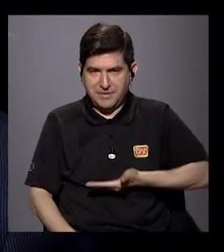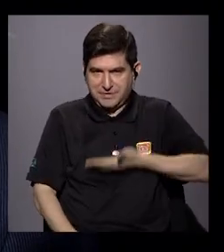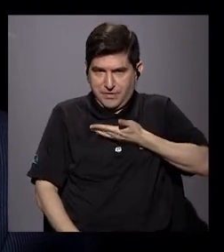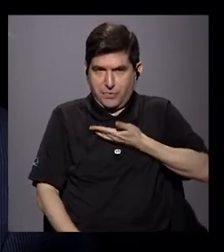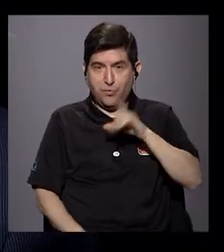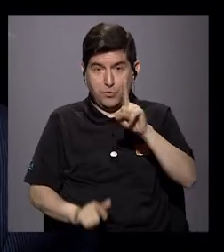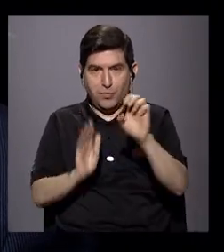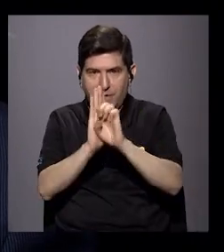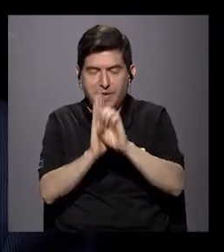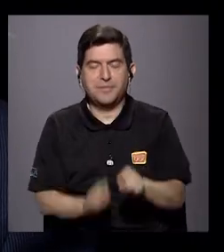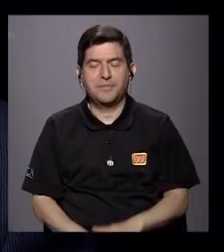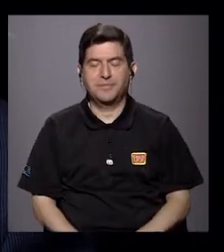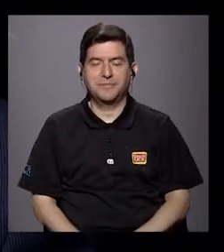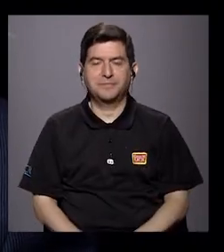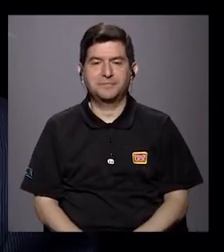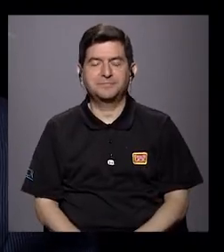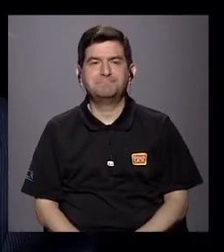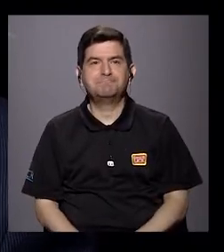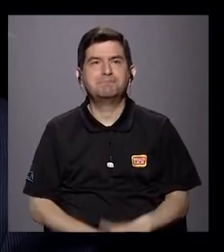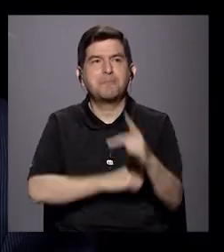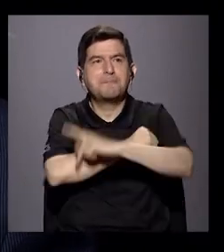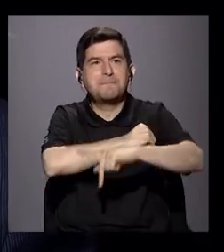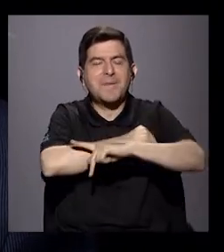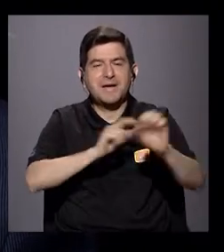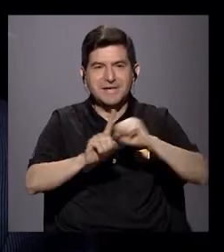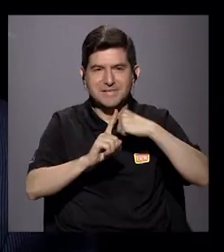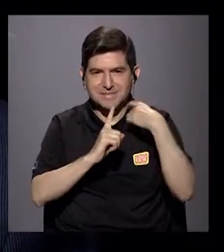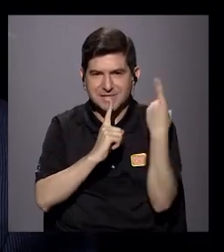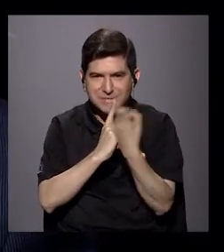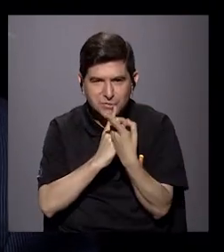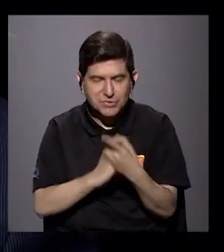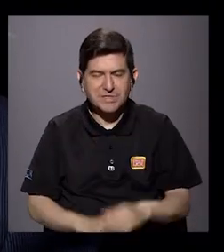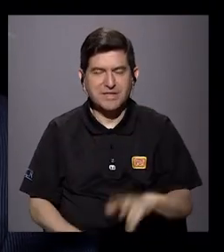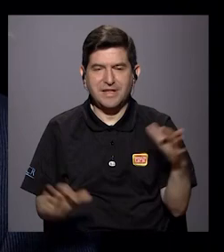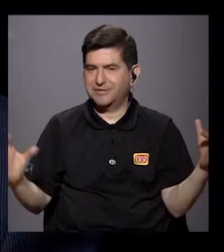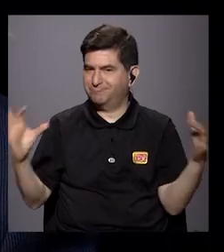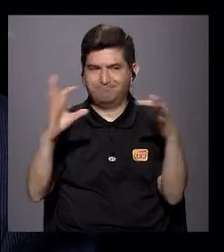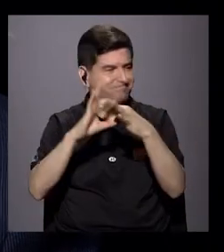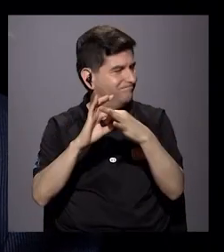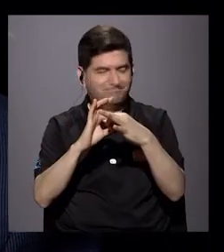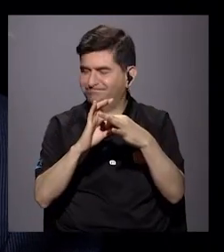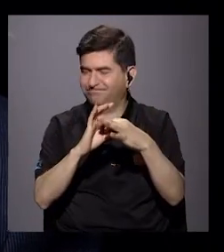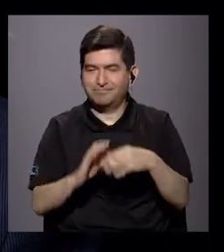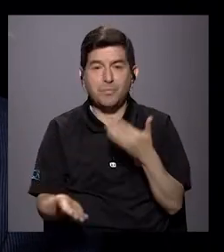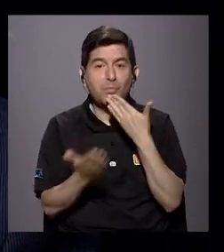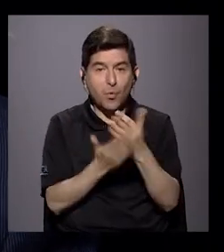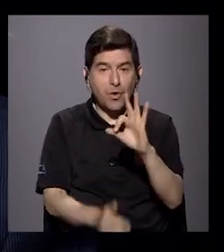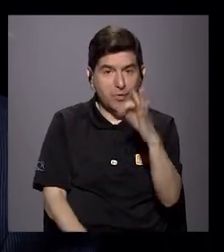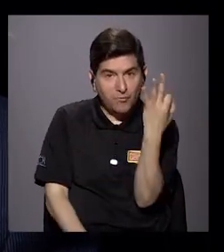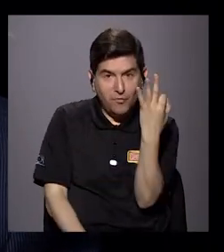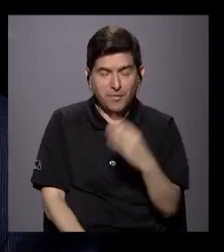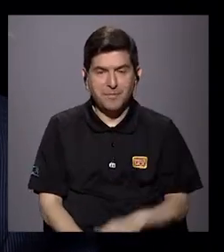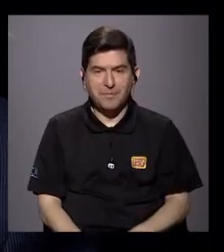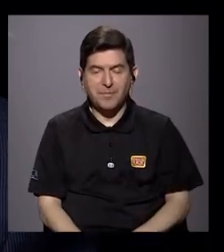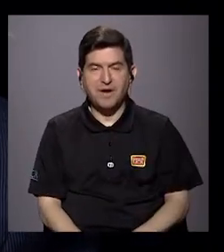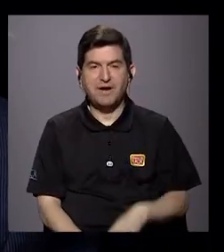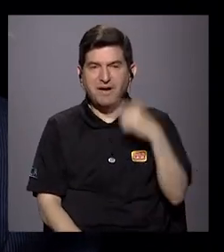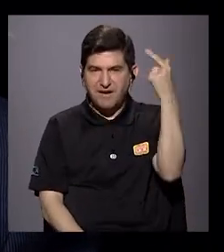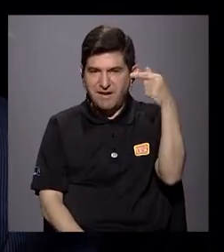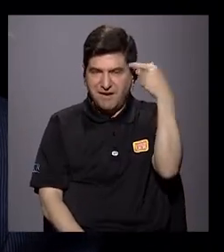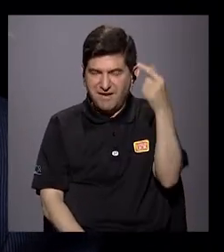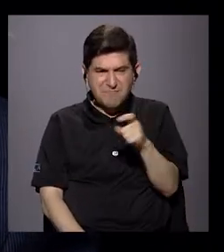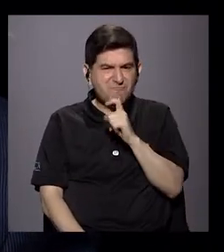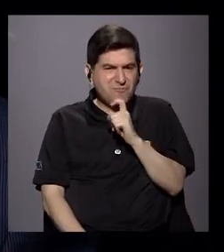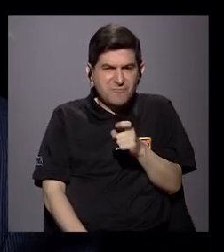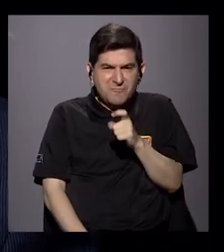Los países en donde casualmente sociedad civil no está articulada de una buena forma, al Estado le cuesta